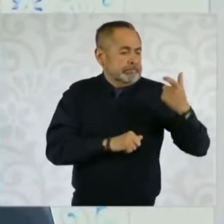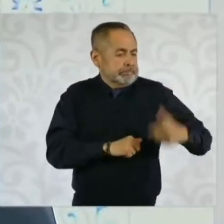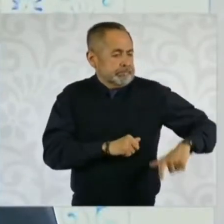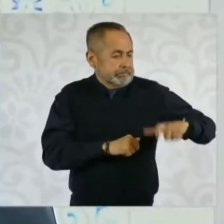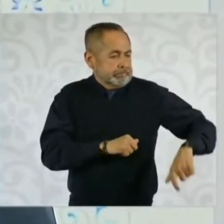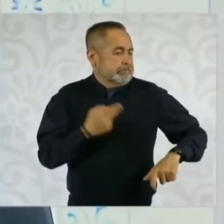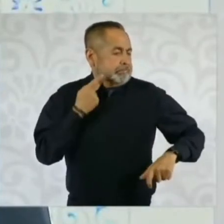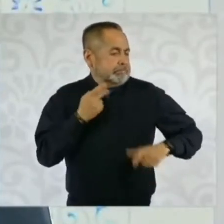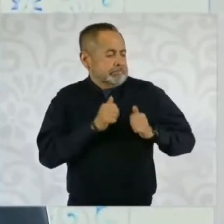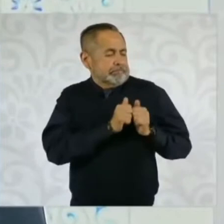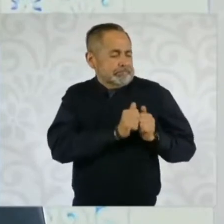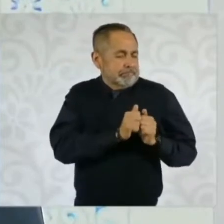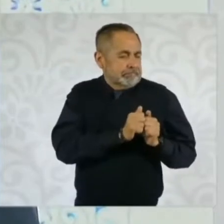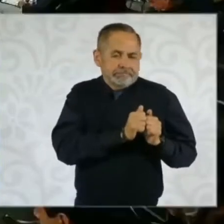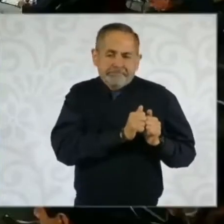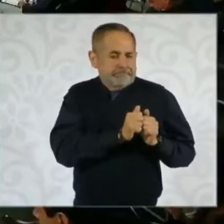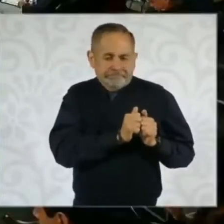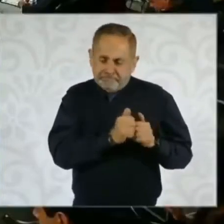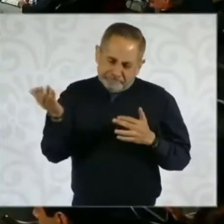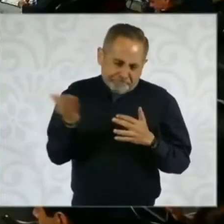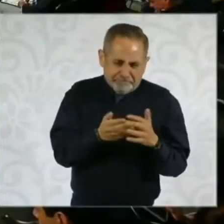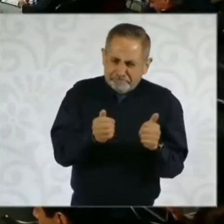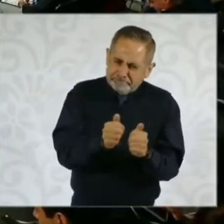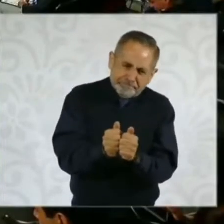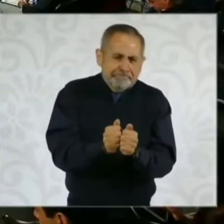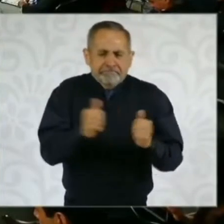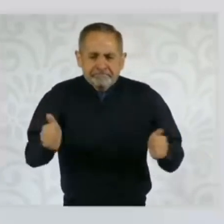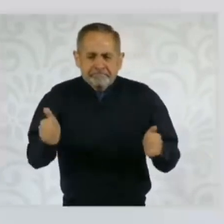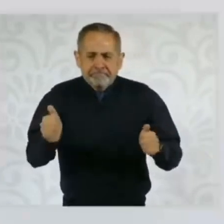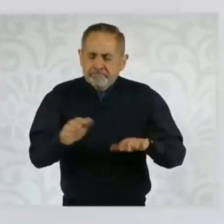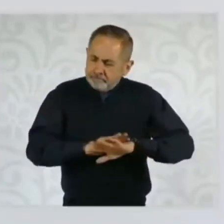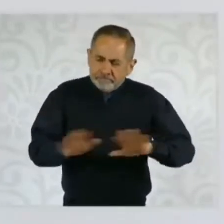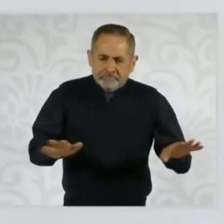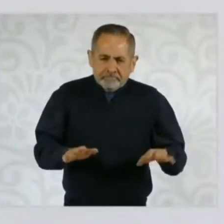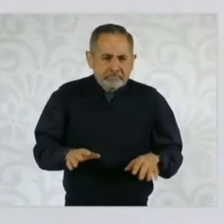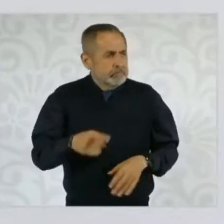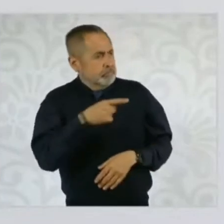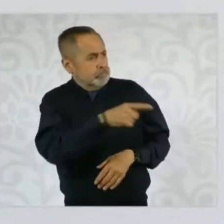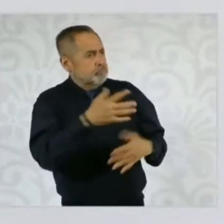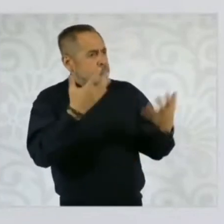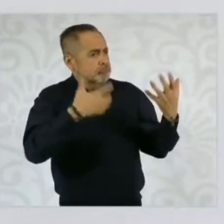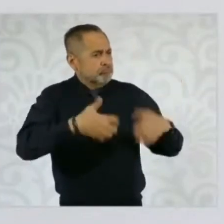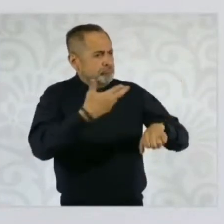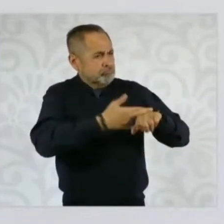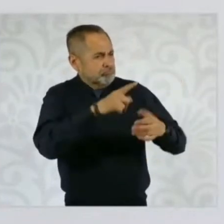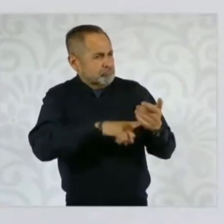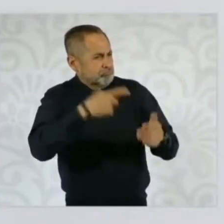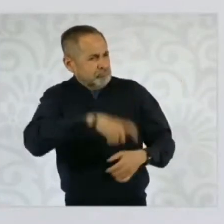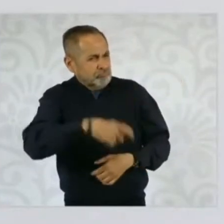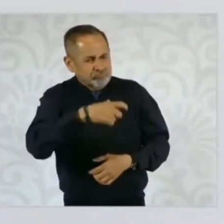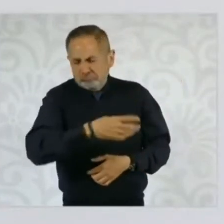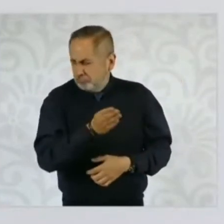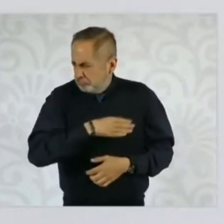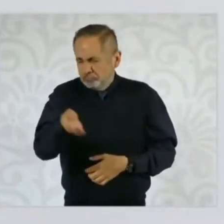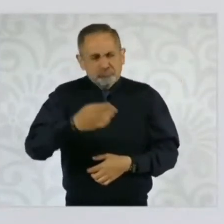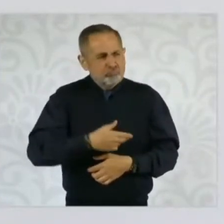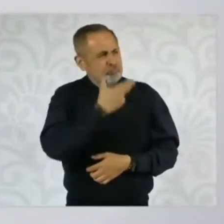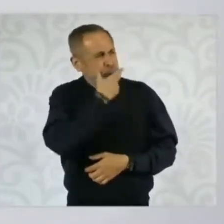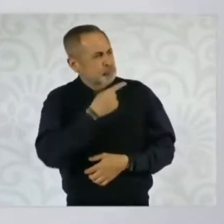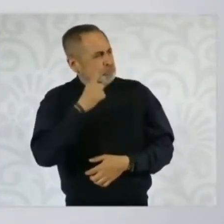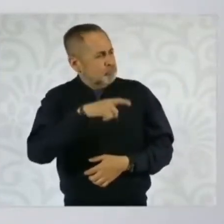y el poder político? Entonces, qué bueno que haya empresarios en nuestro país, empresarias